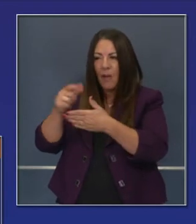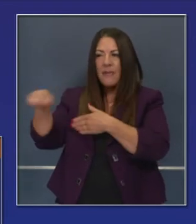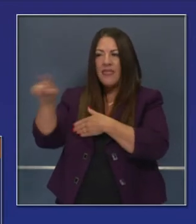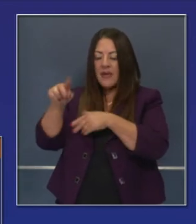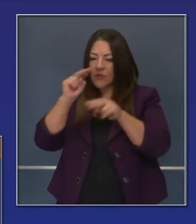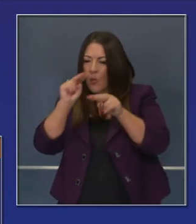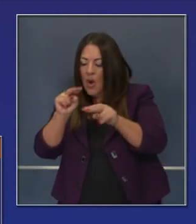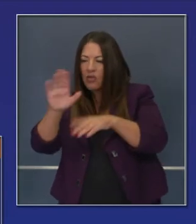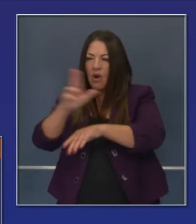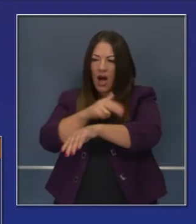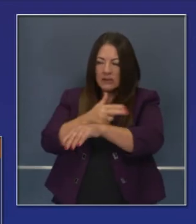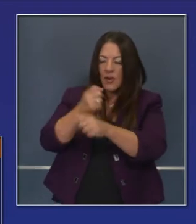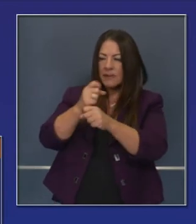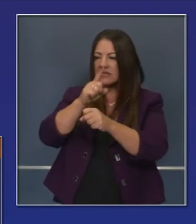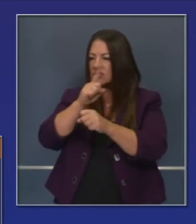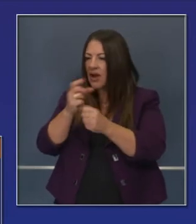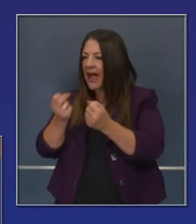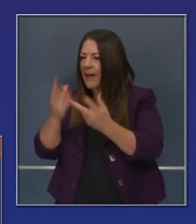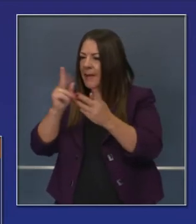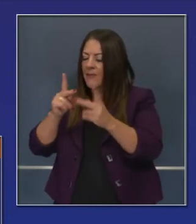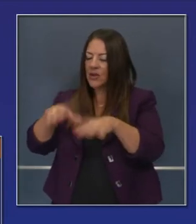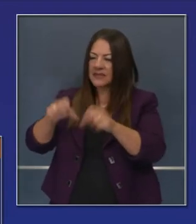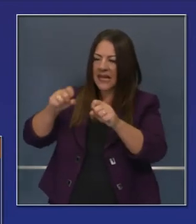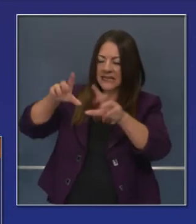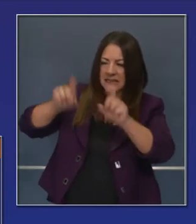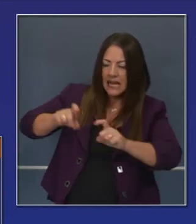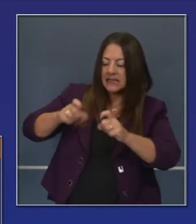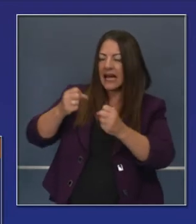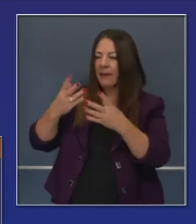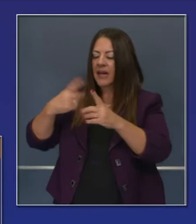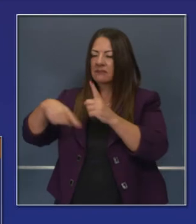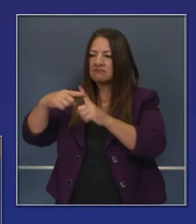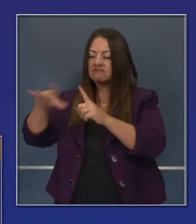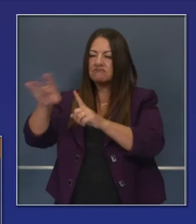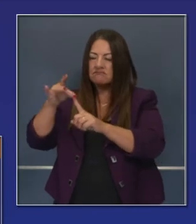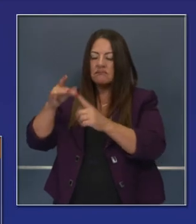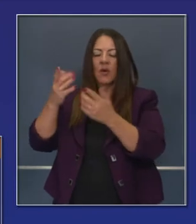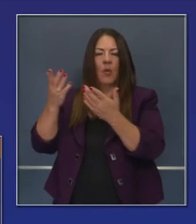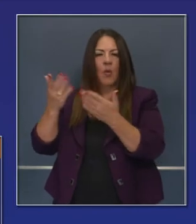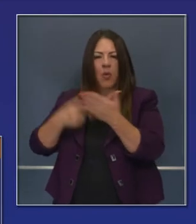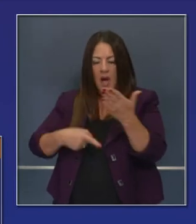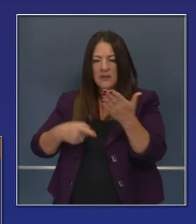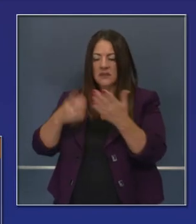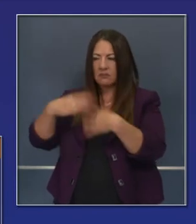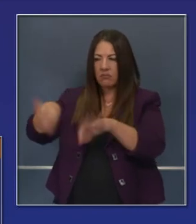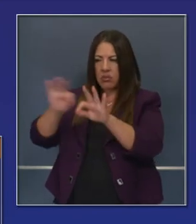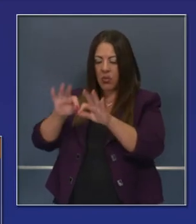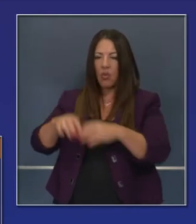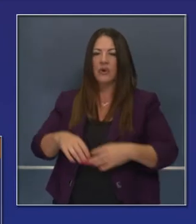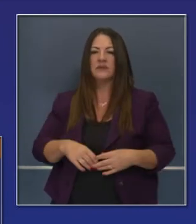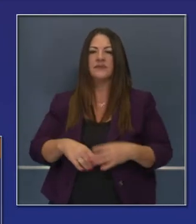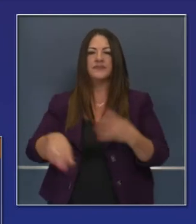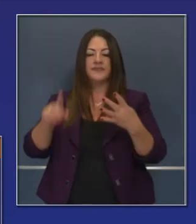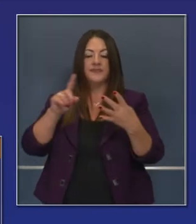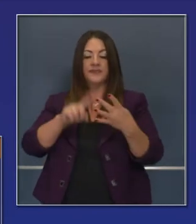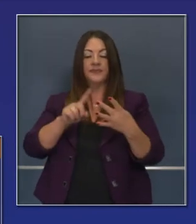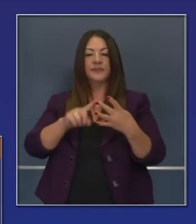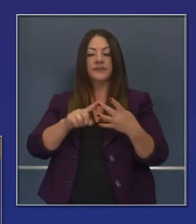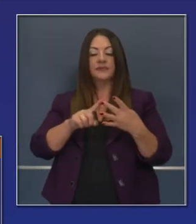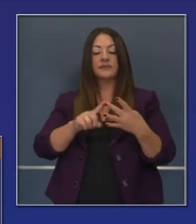aumentar las pruebas y vigilar la capacidad de hospitalizaciones. Así que esa es buena noticia para esos dos condados